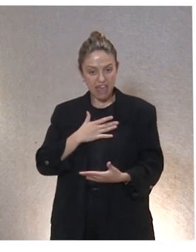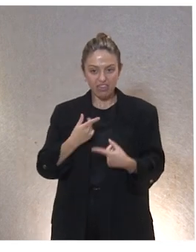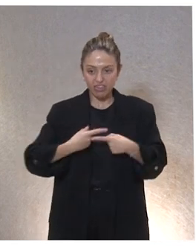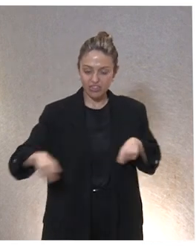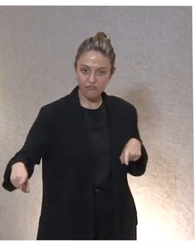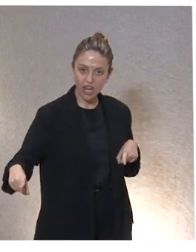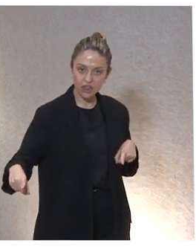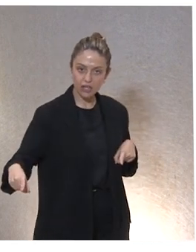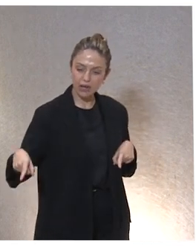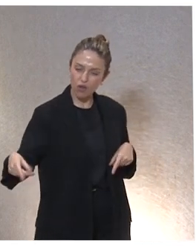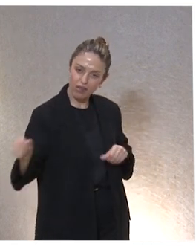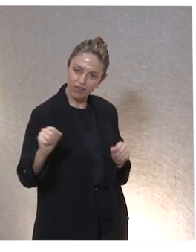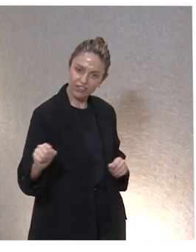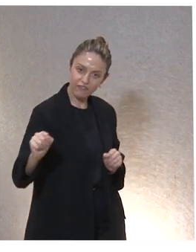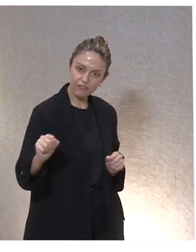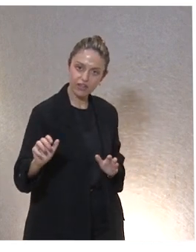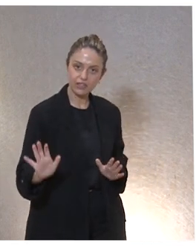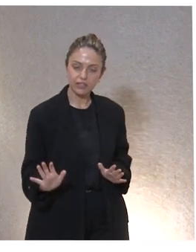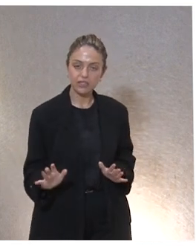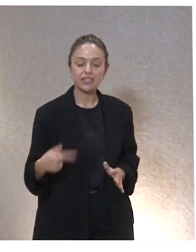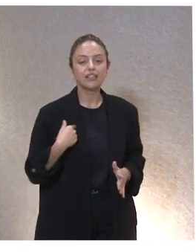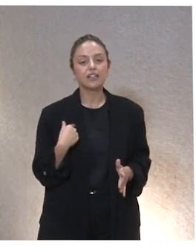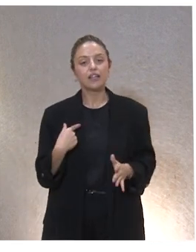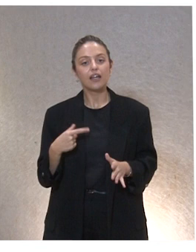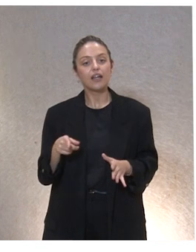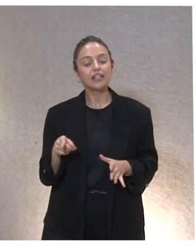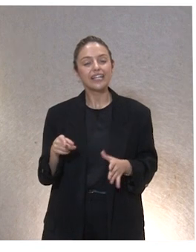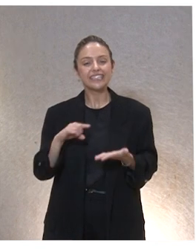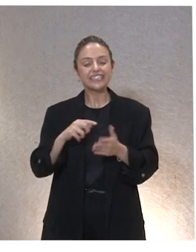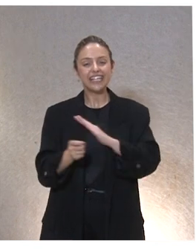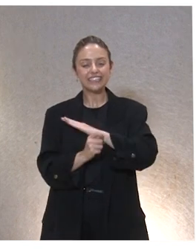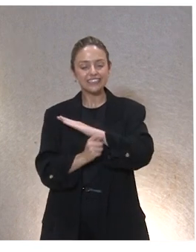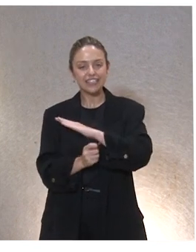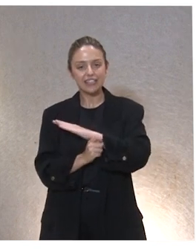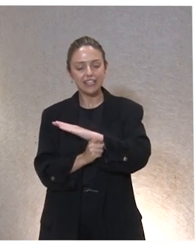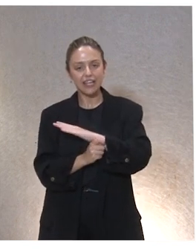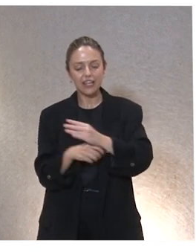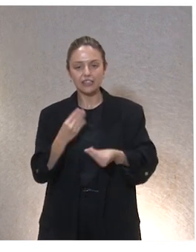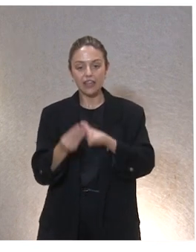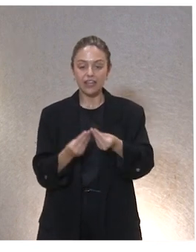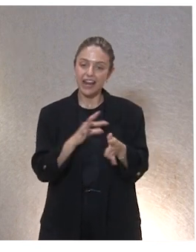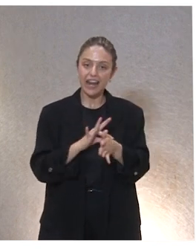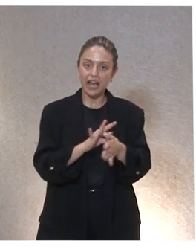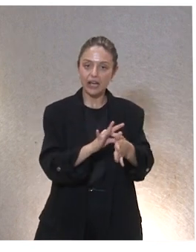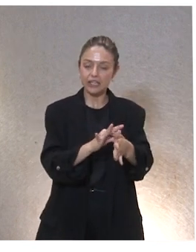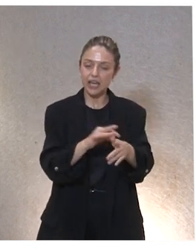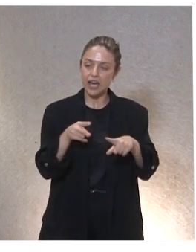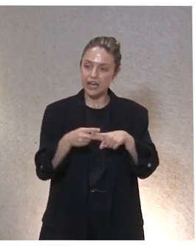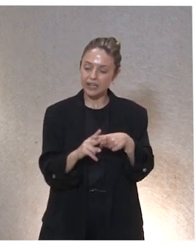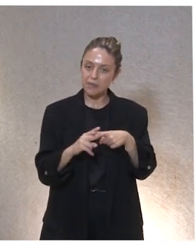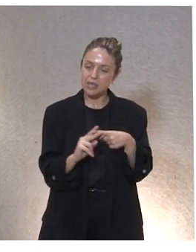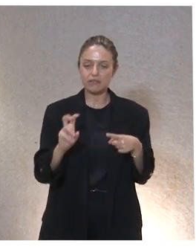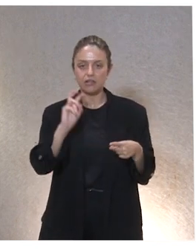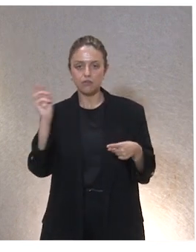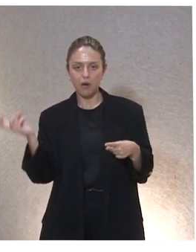fundamental como estamos diciendo es el conocimiento desarrollar estrategias la guía tiene varias herramientas aporta